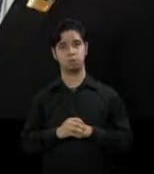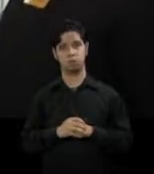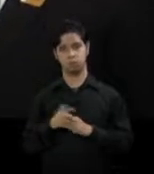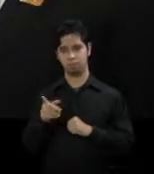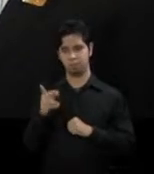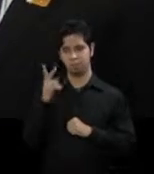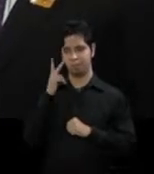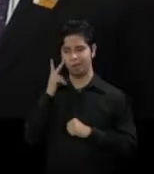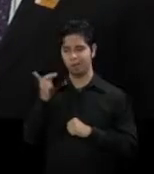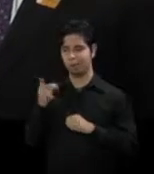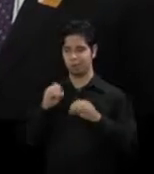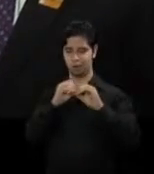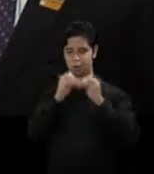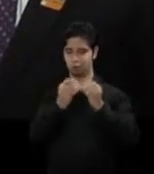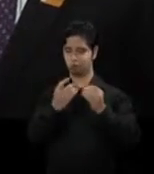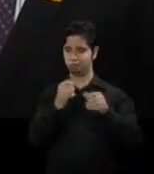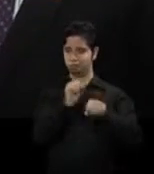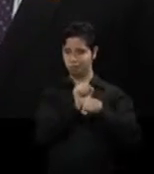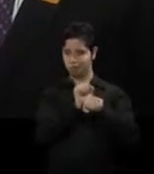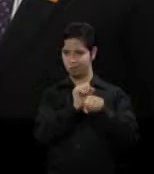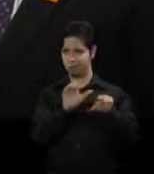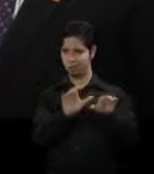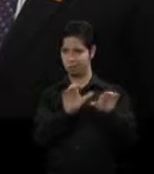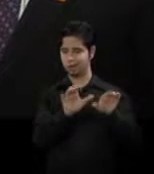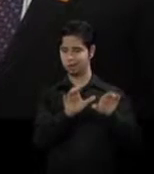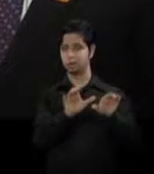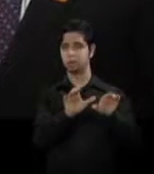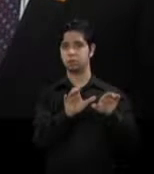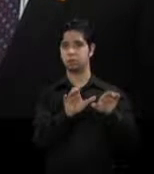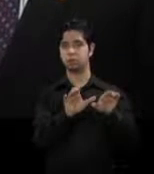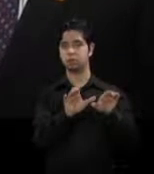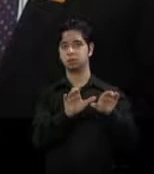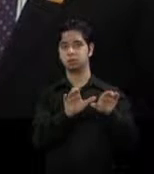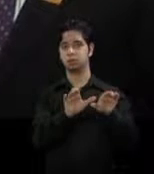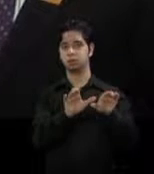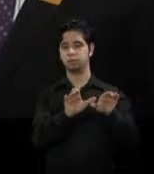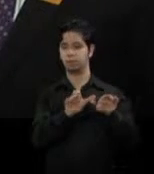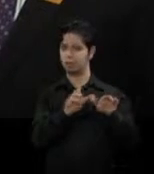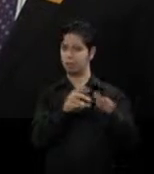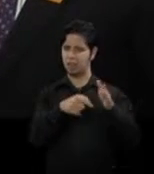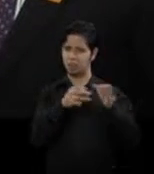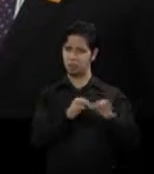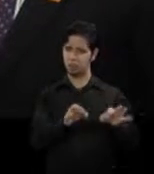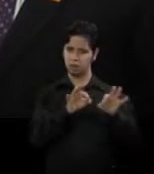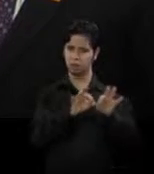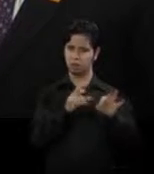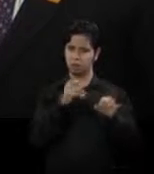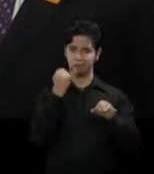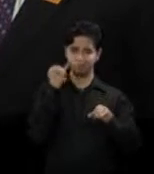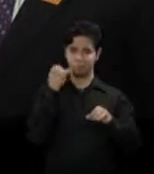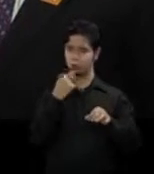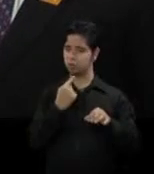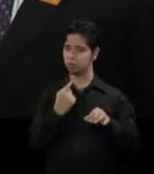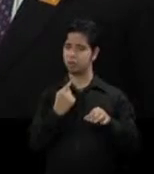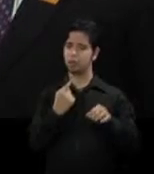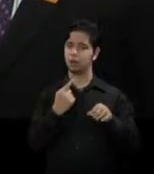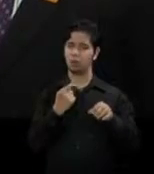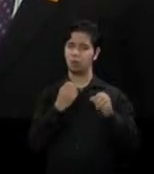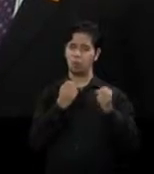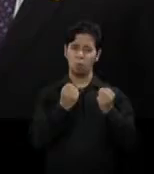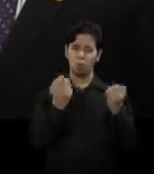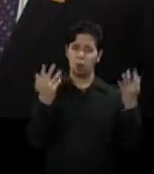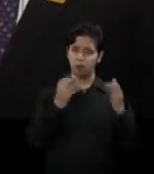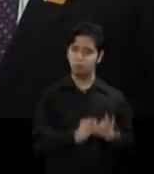usted ve de este tipo de organizaciones, ¿qué tan importante podría definirse, podría decirse que